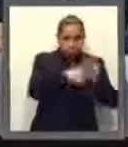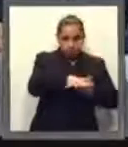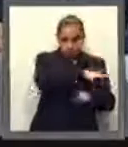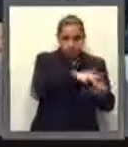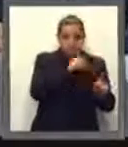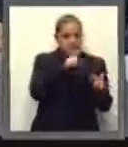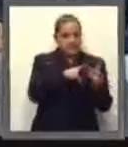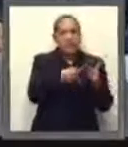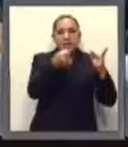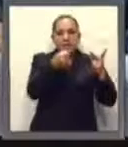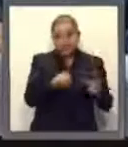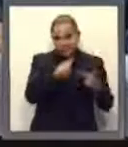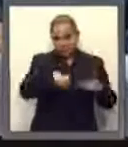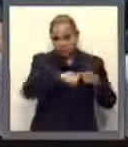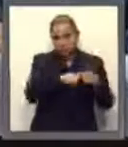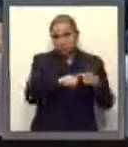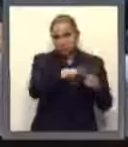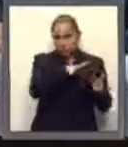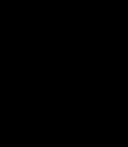de Seguridad Social para dictamen.